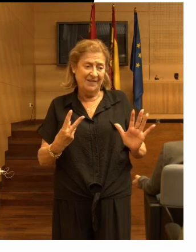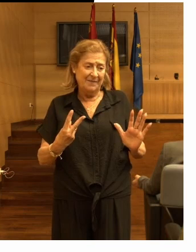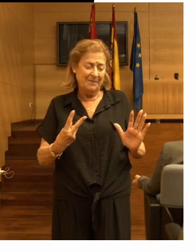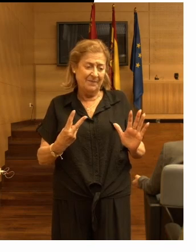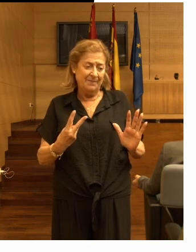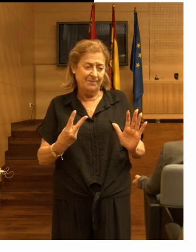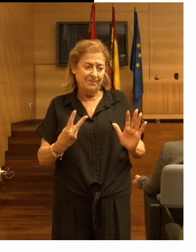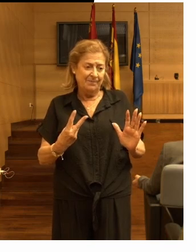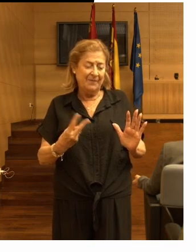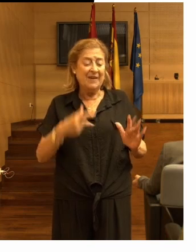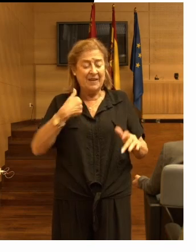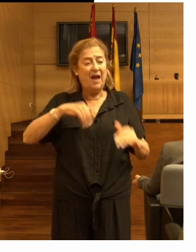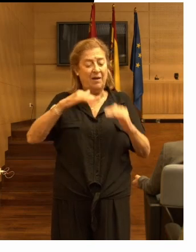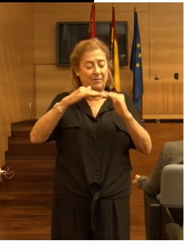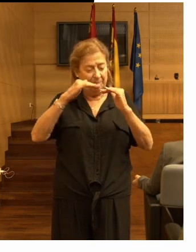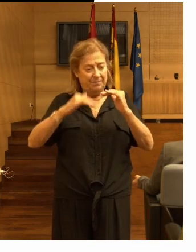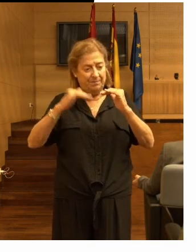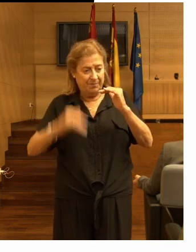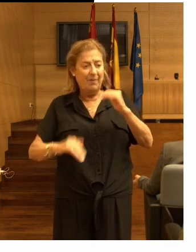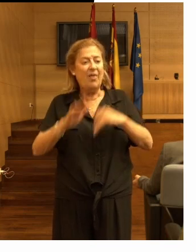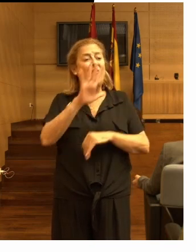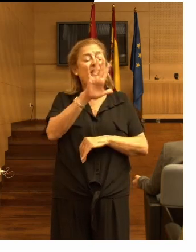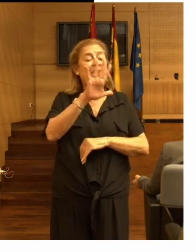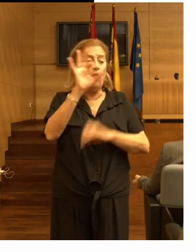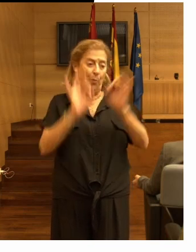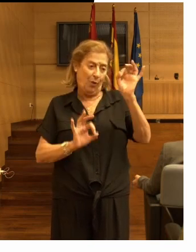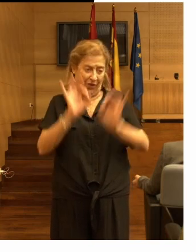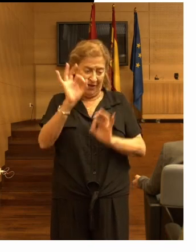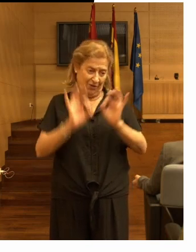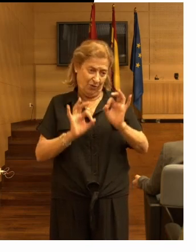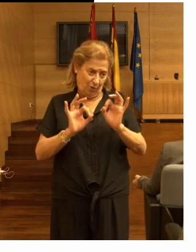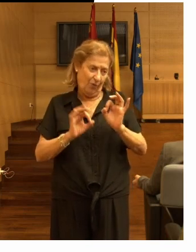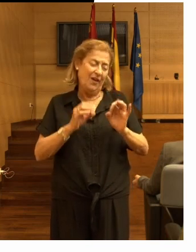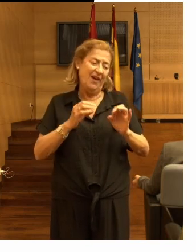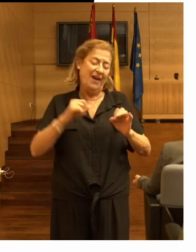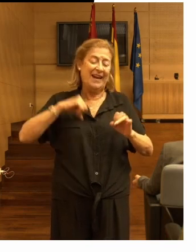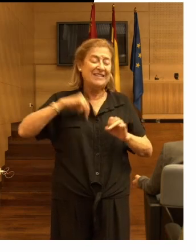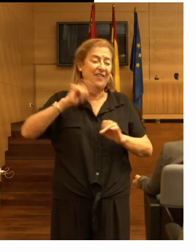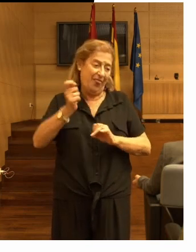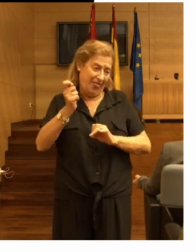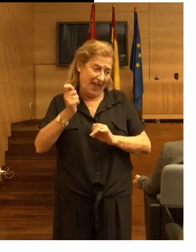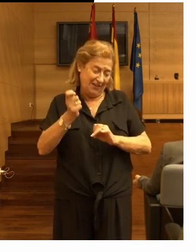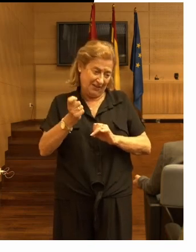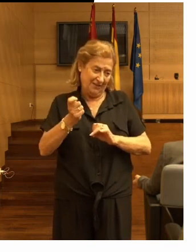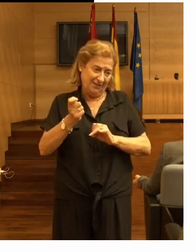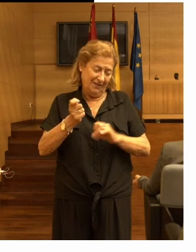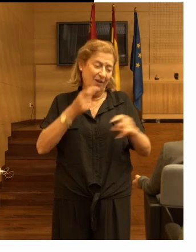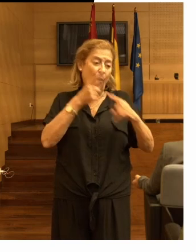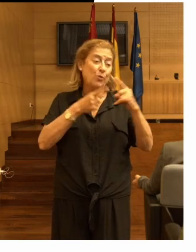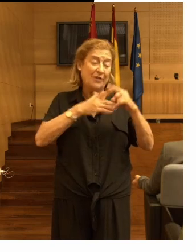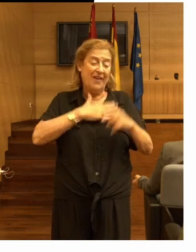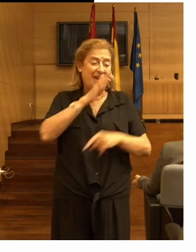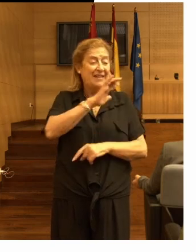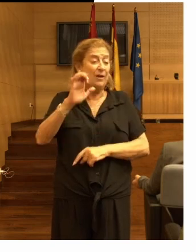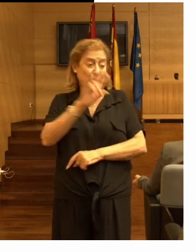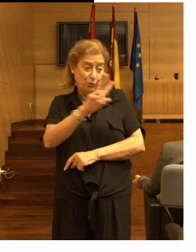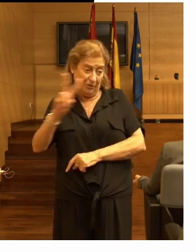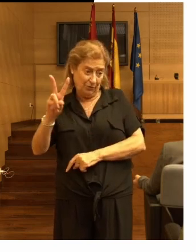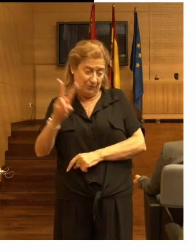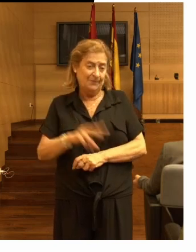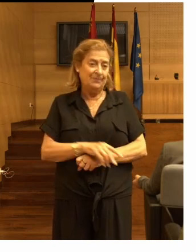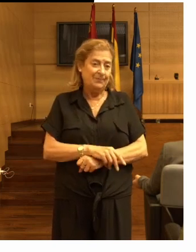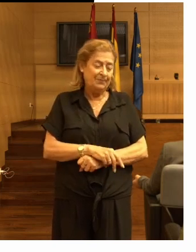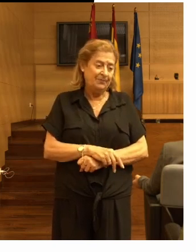en bajarlo al 5% de las residencias de Estados Unidos en